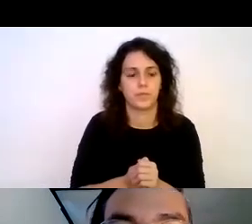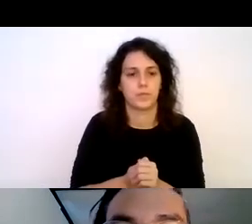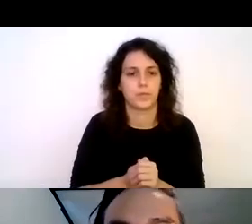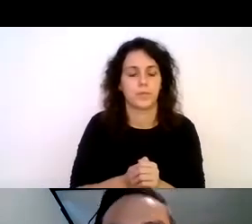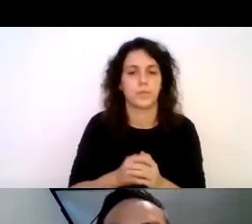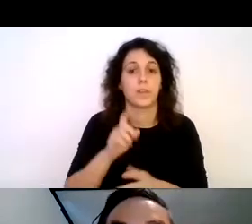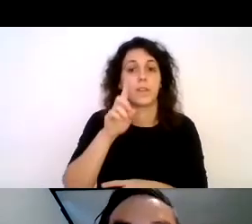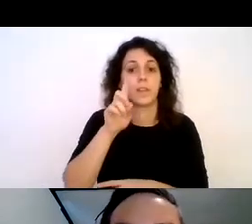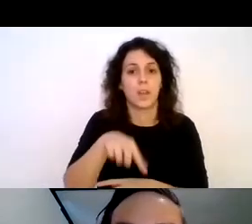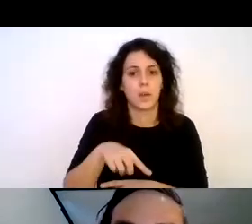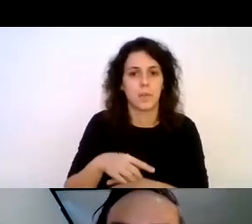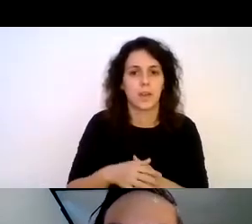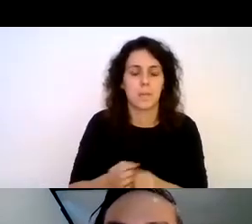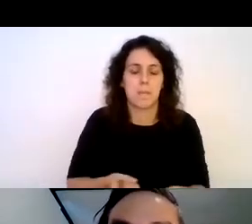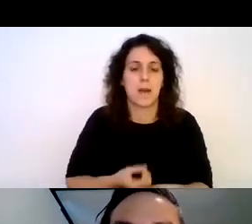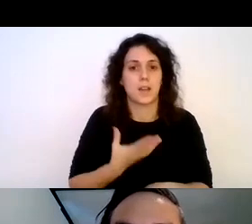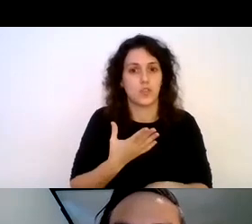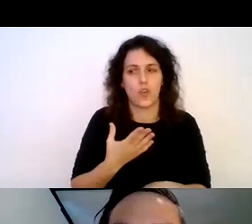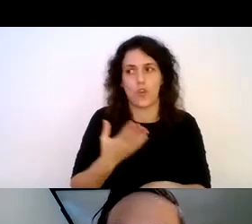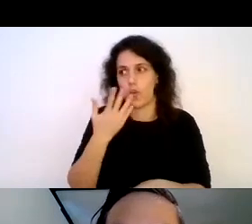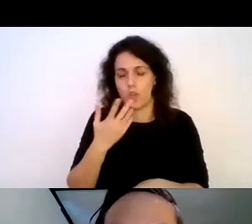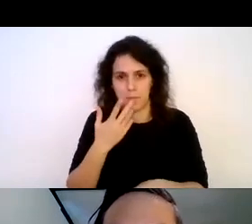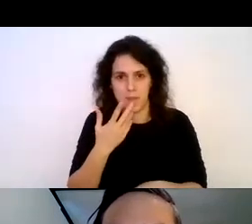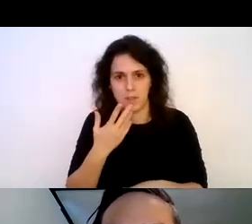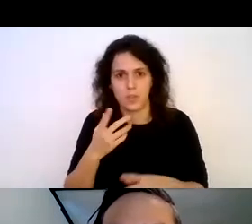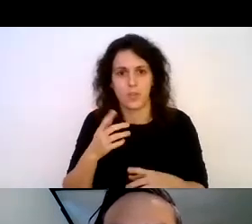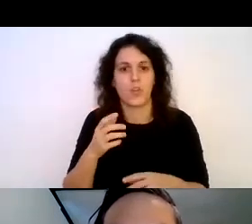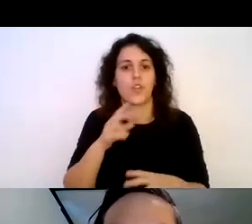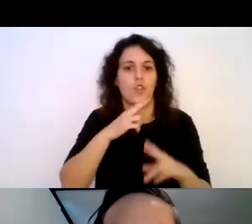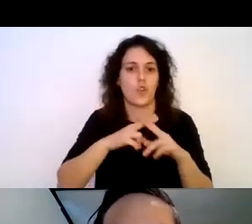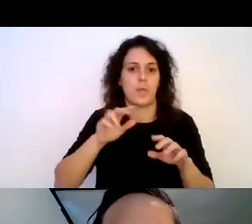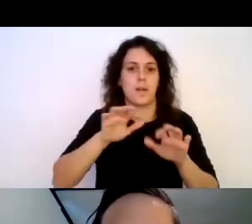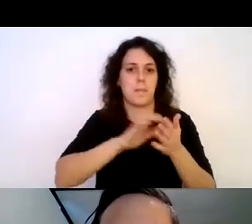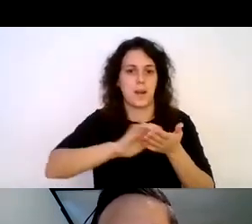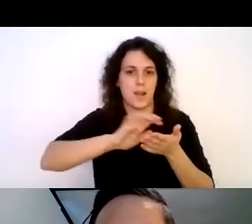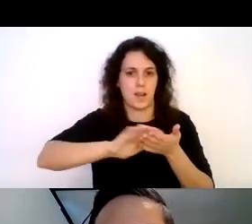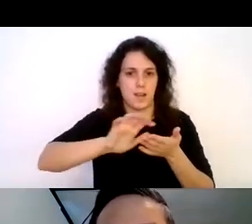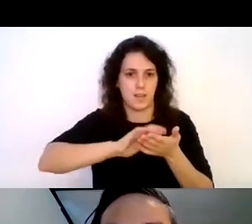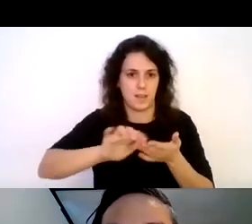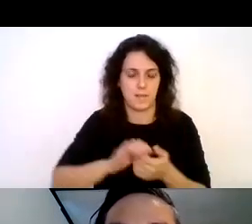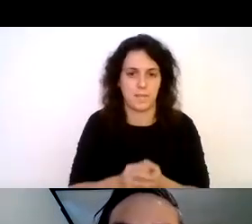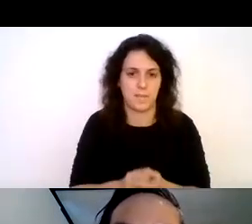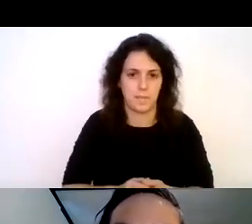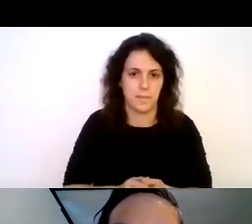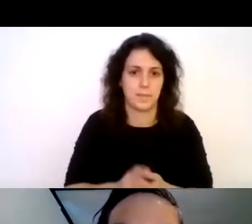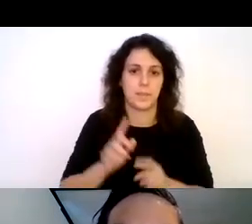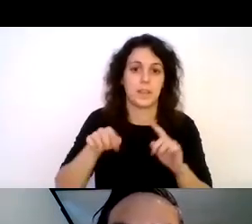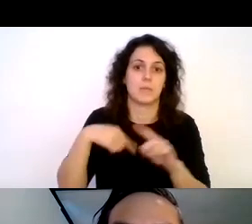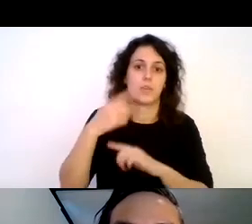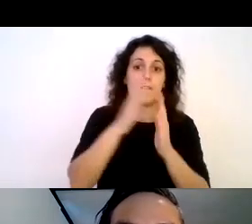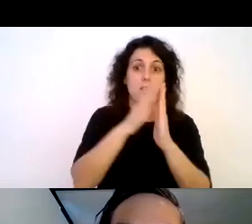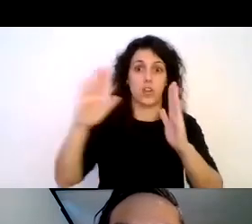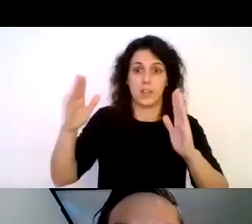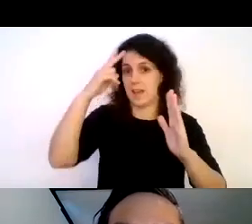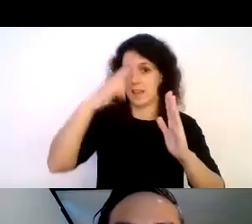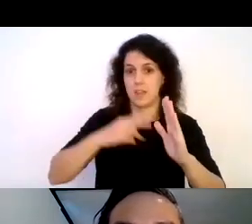También con más pasión que conocimiento les puse el nombre en braille y terminando esto los llevé a la biblioteca para ciegos